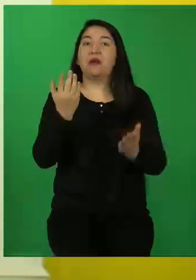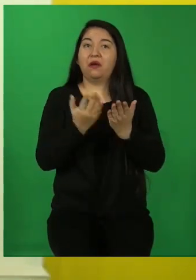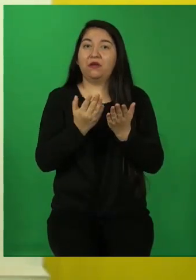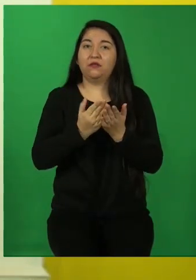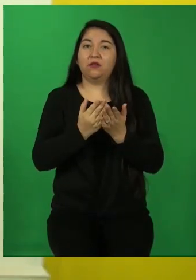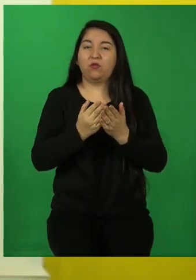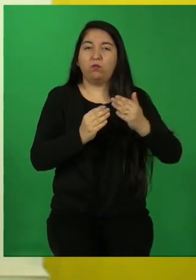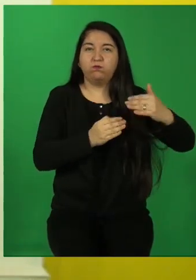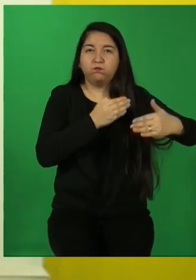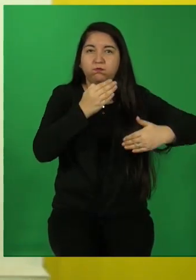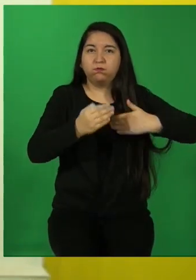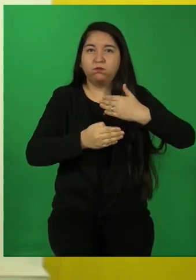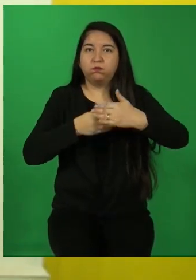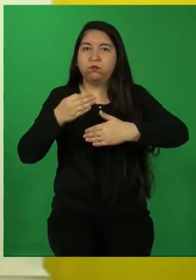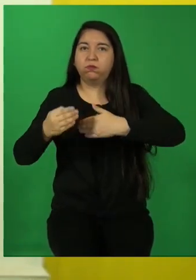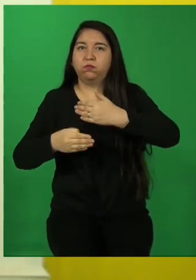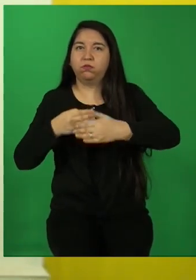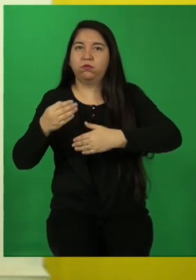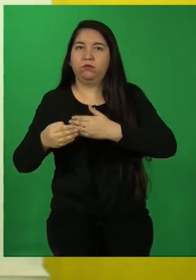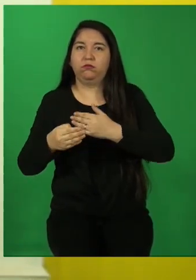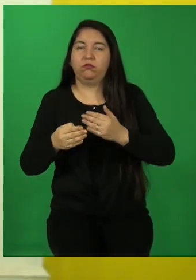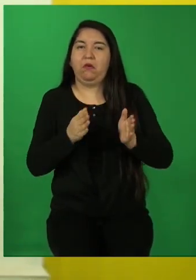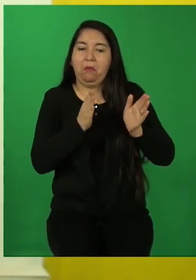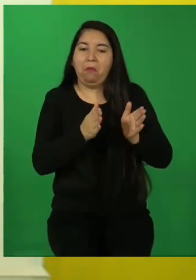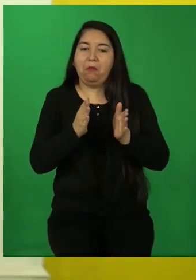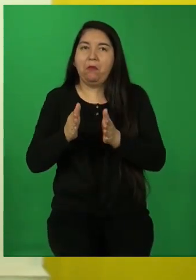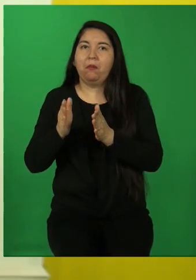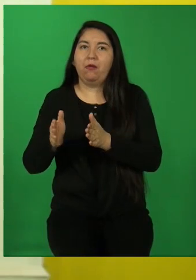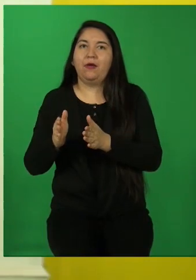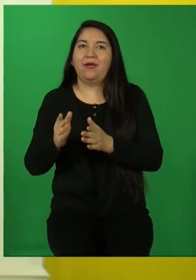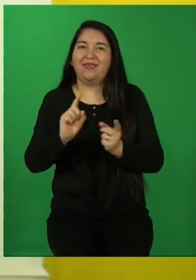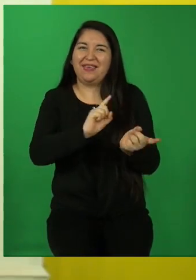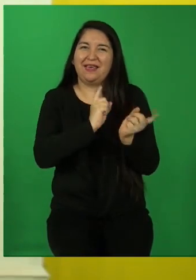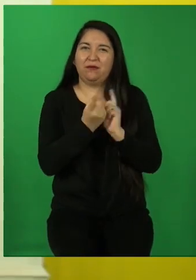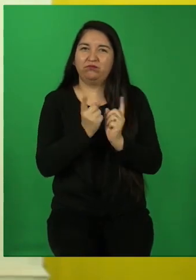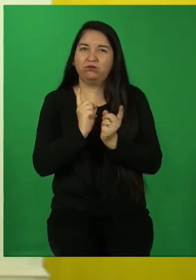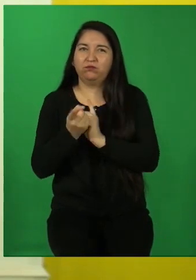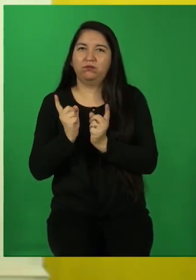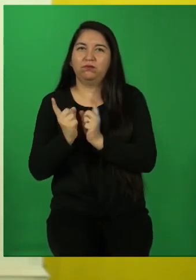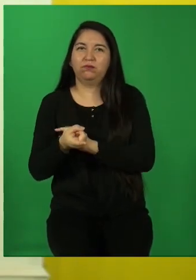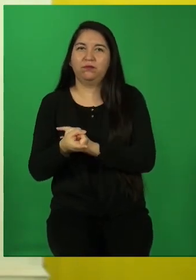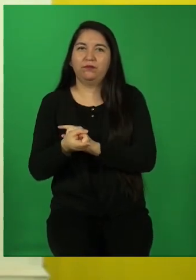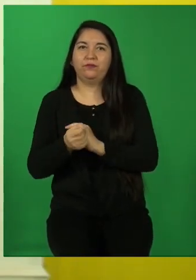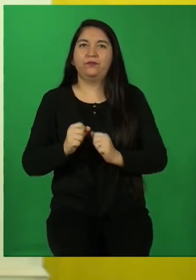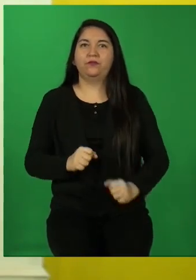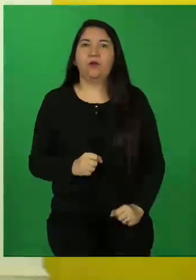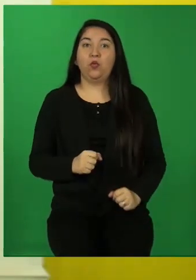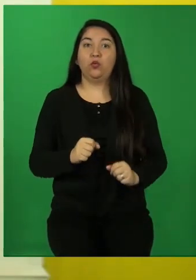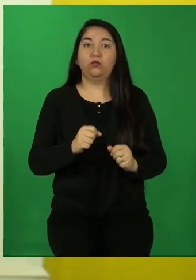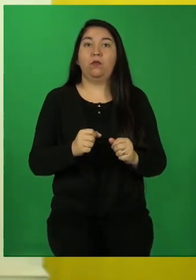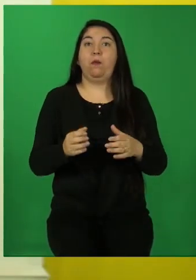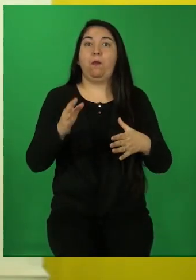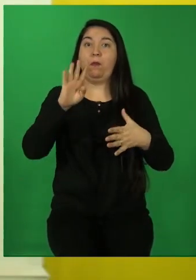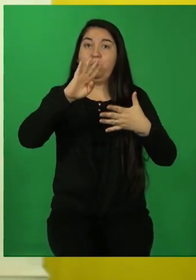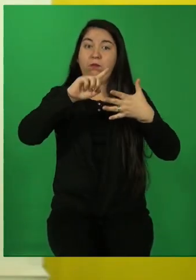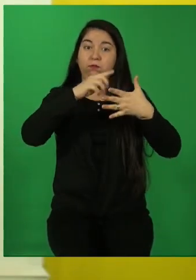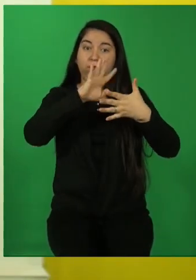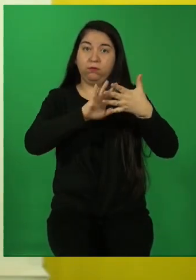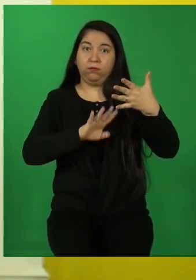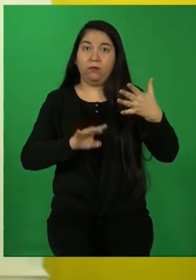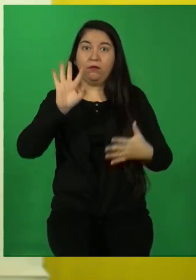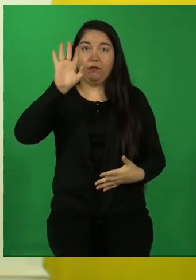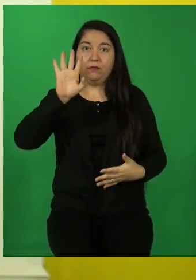cómo evolucionan en el tiempo las epopeyas y los cambios que han tenido, sus elementos y sus características.